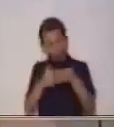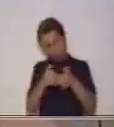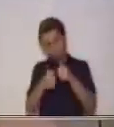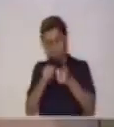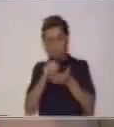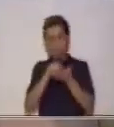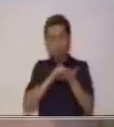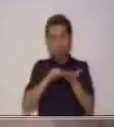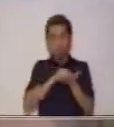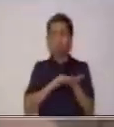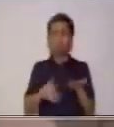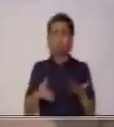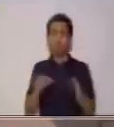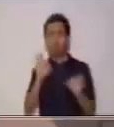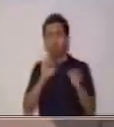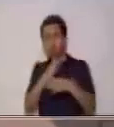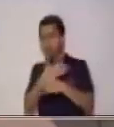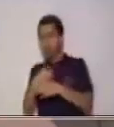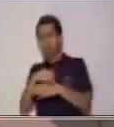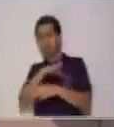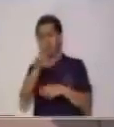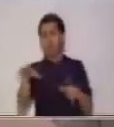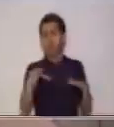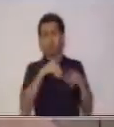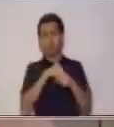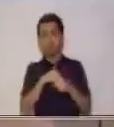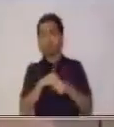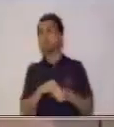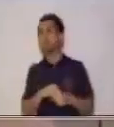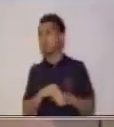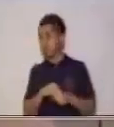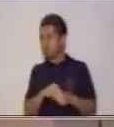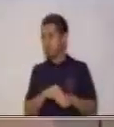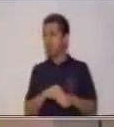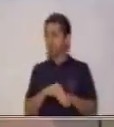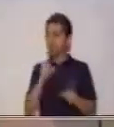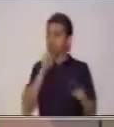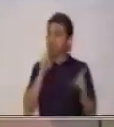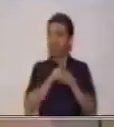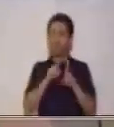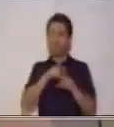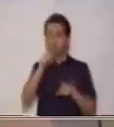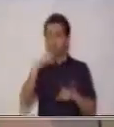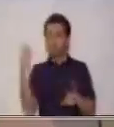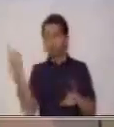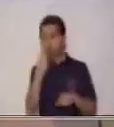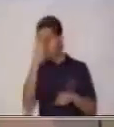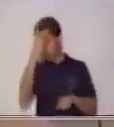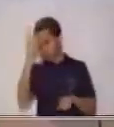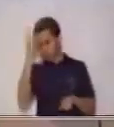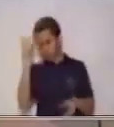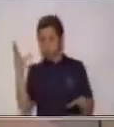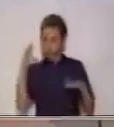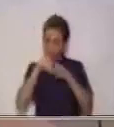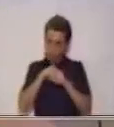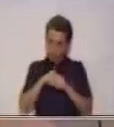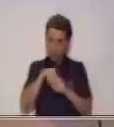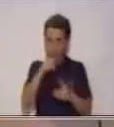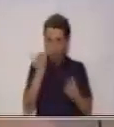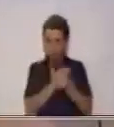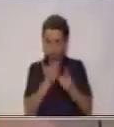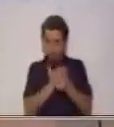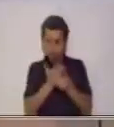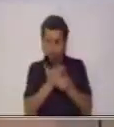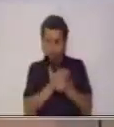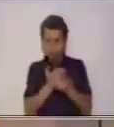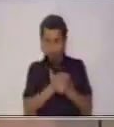estén contigo en este momento. ¿Sí? También ten presente, guardar todos tus trabajos y ejercicios en tu portafolio de